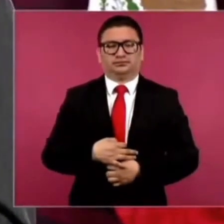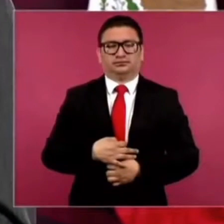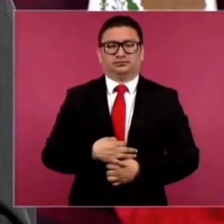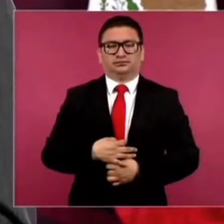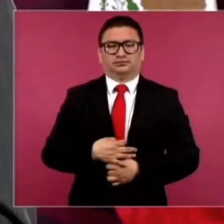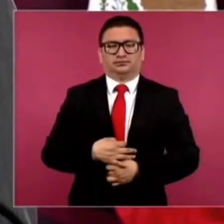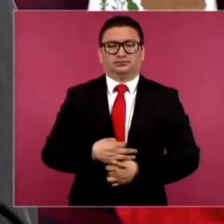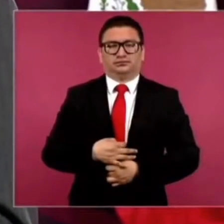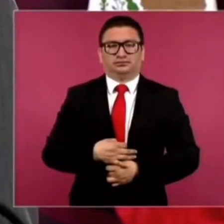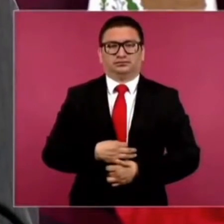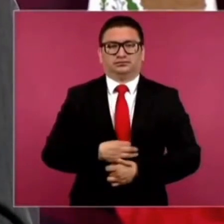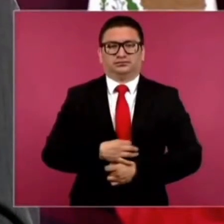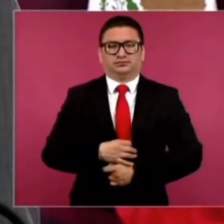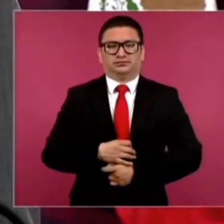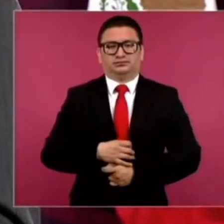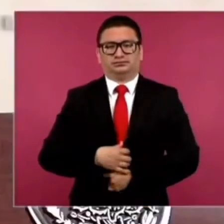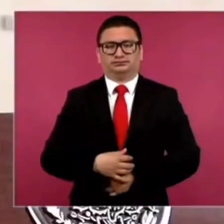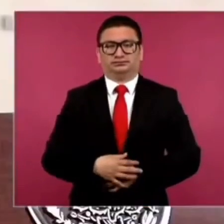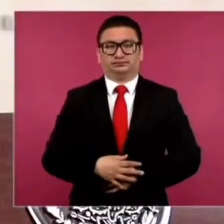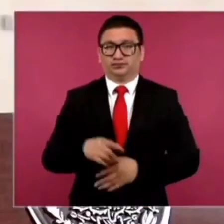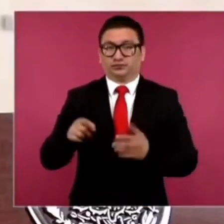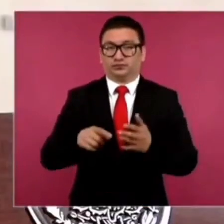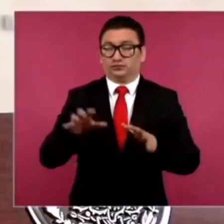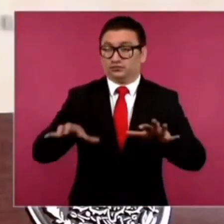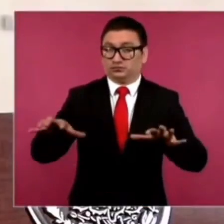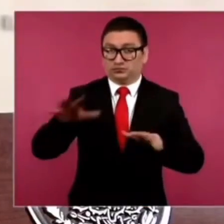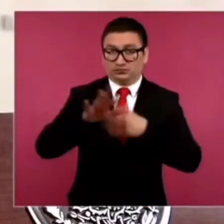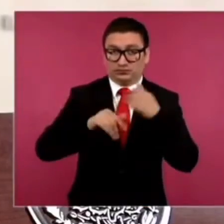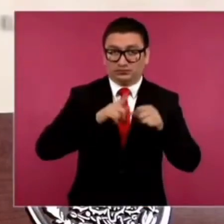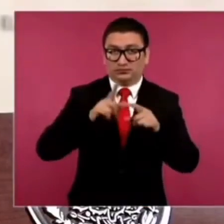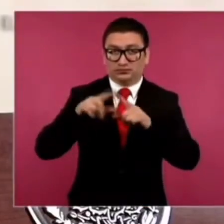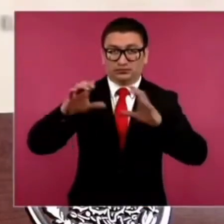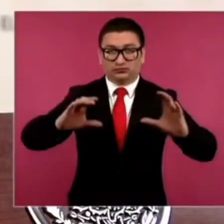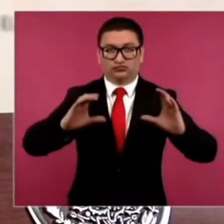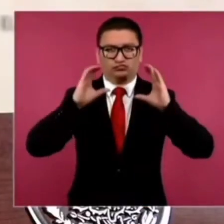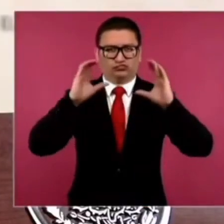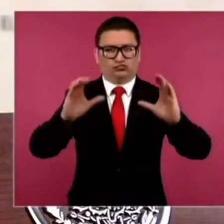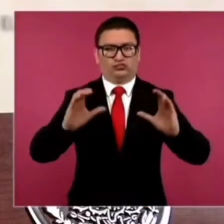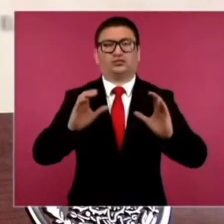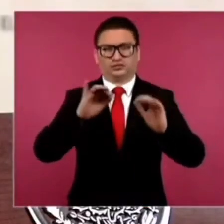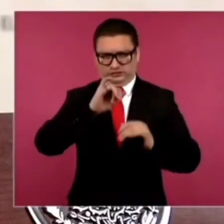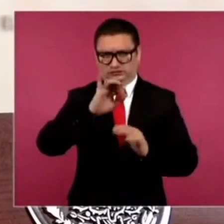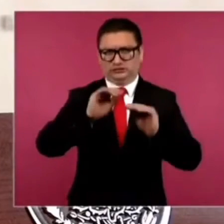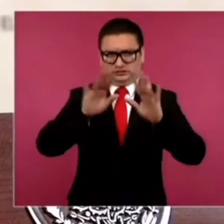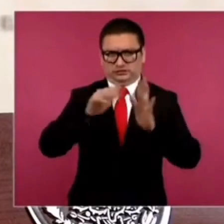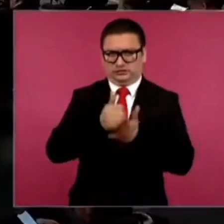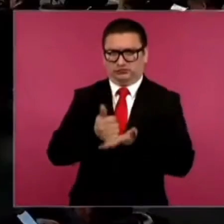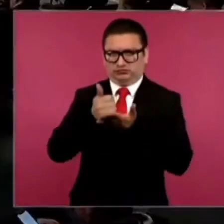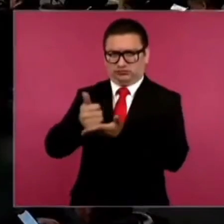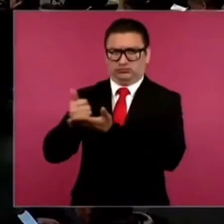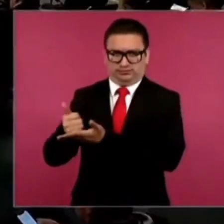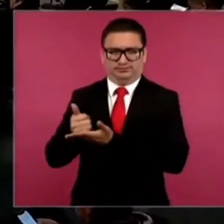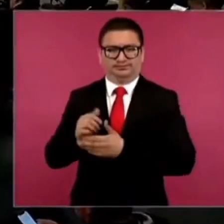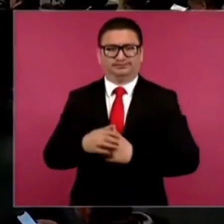pero sí ayudar en todo